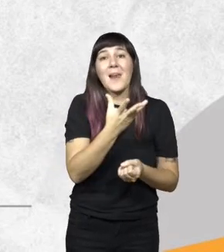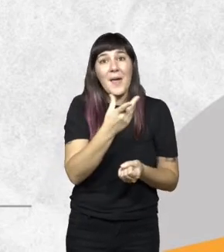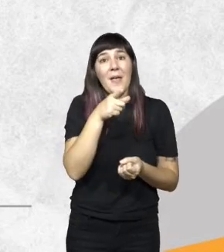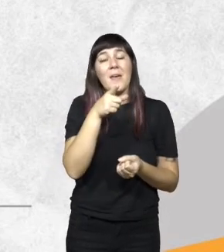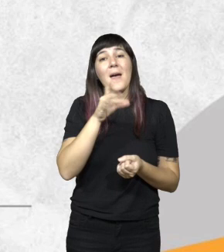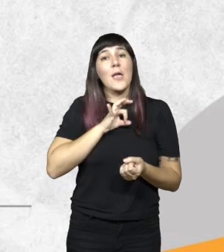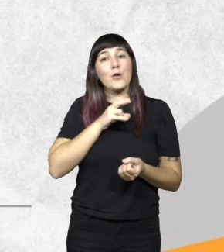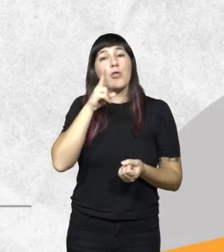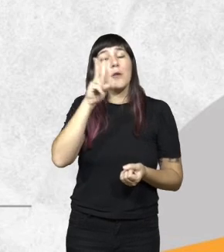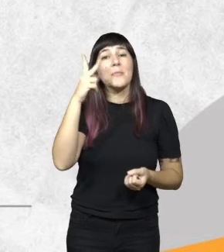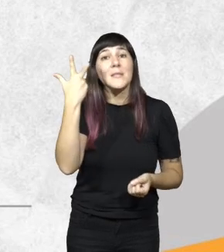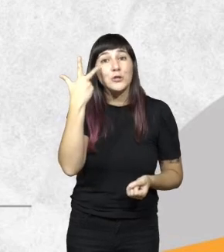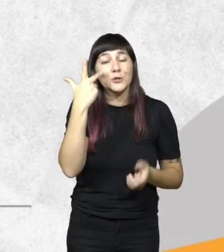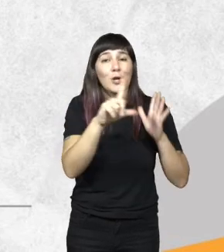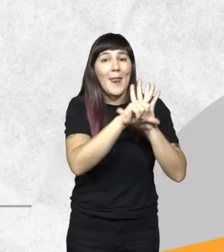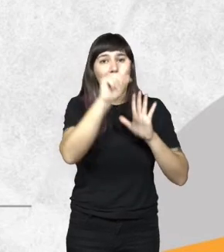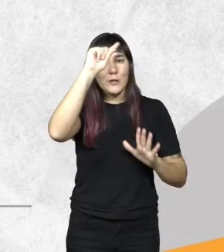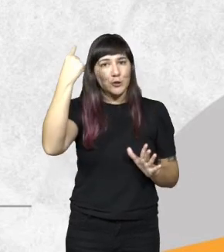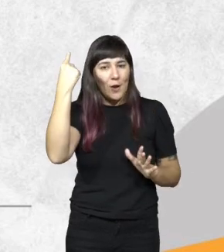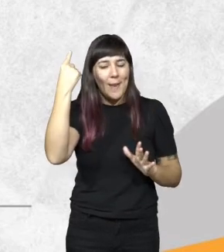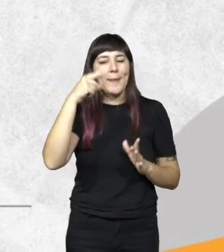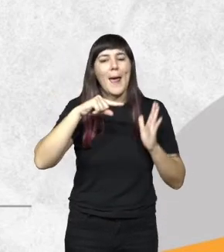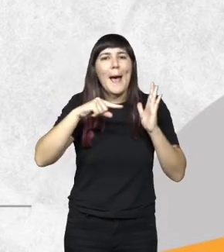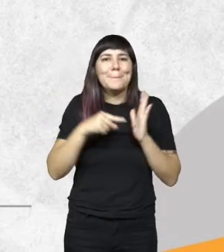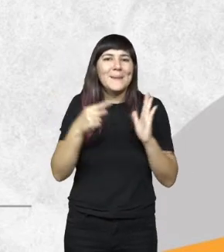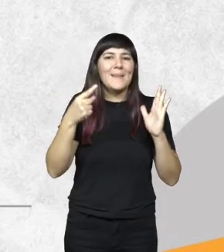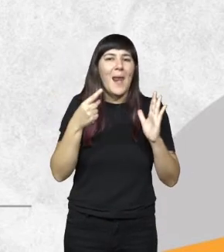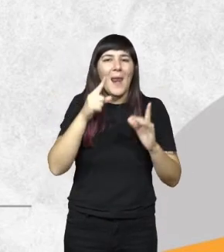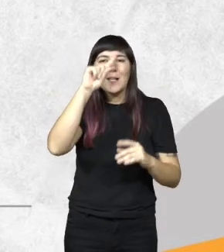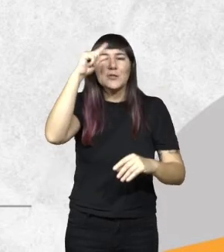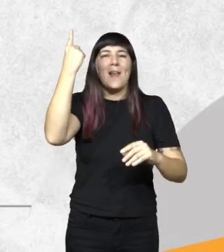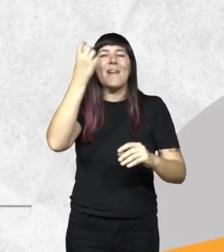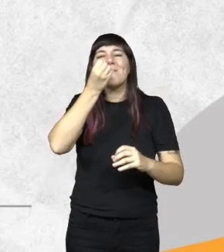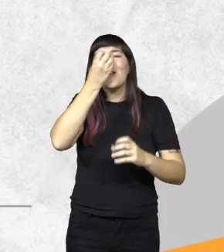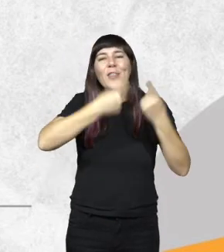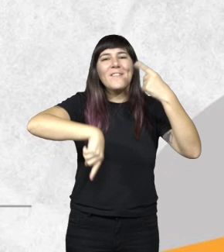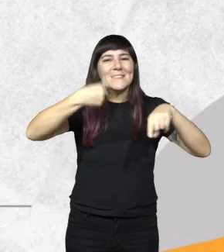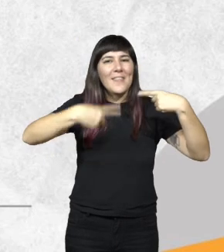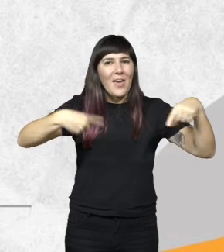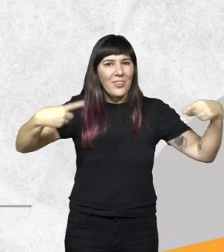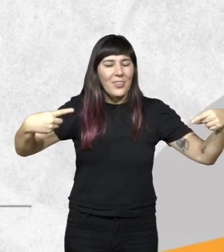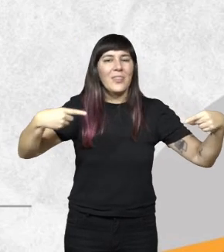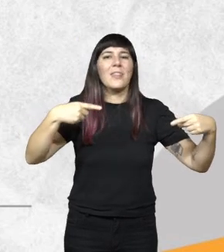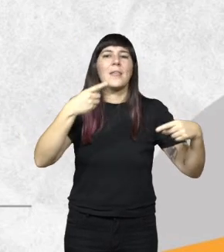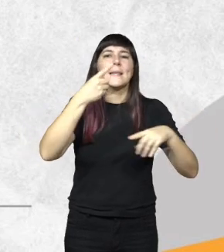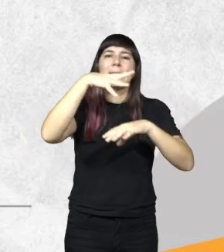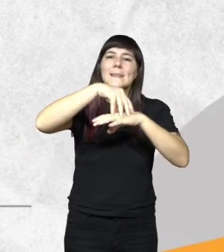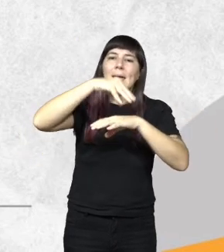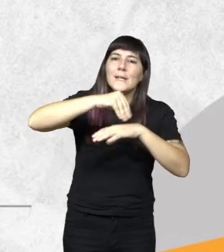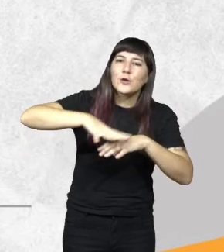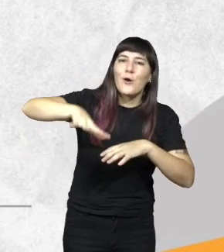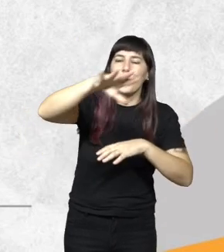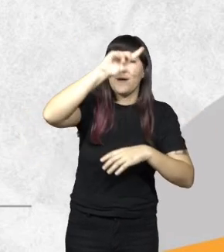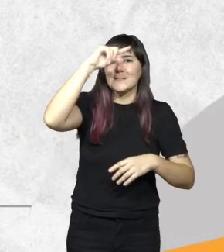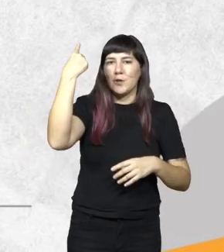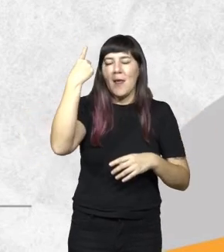año 2018 por NEL Nacional la capital nacional de la biodiversidad en cuanto a territorio nacional